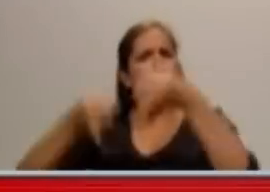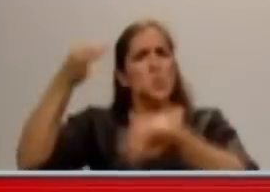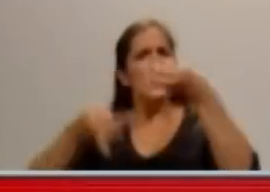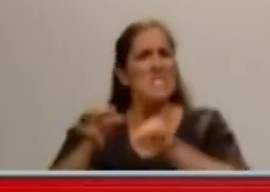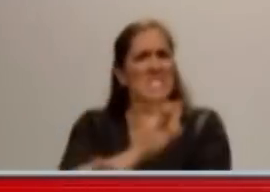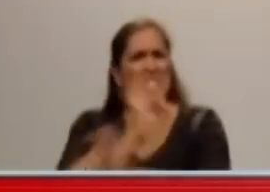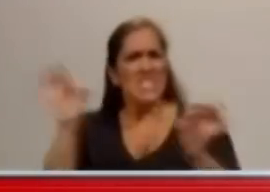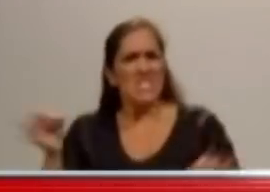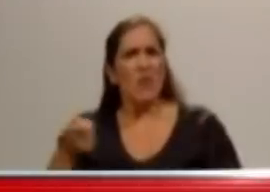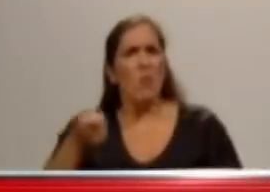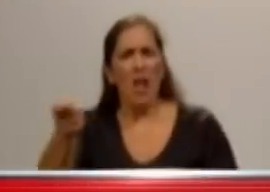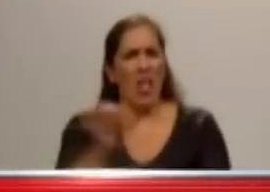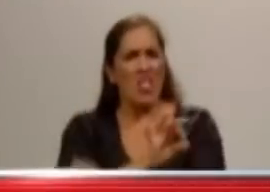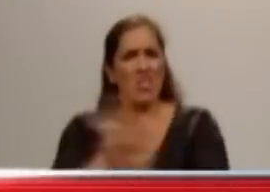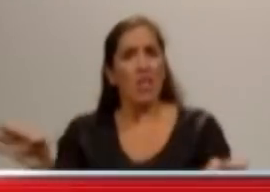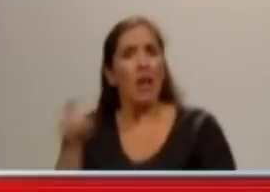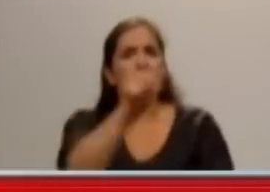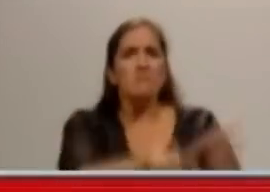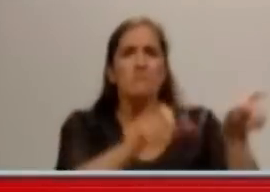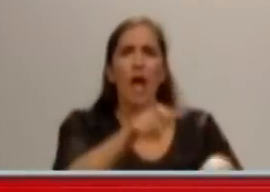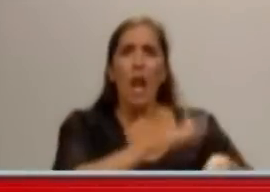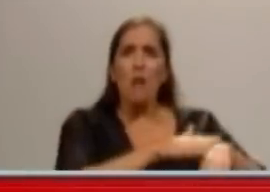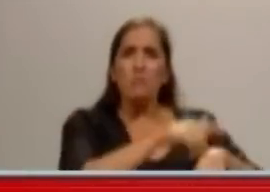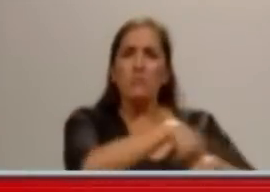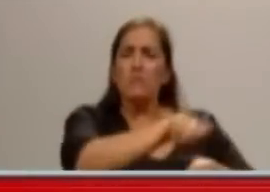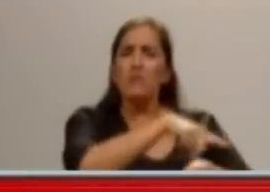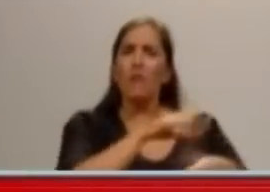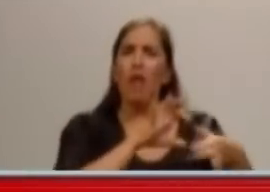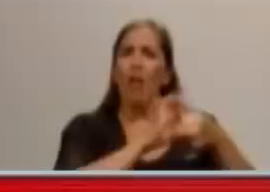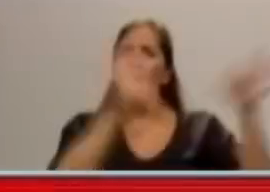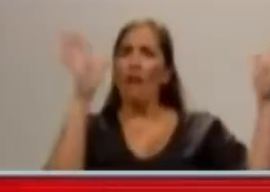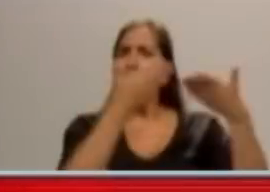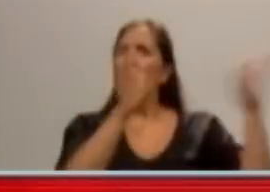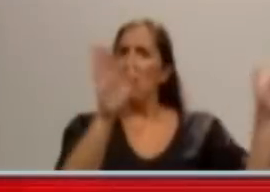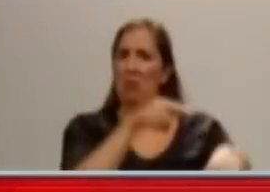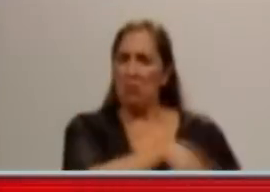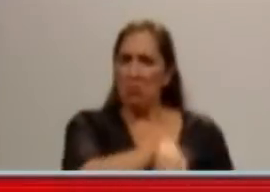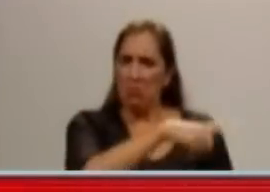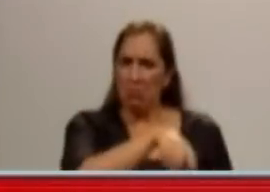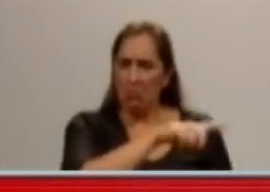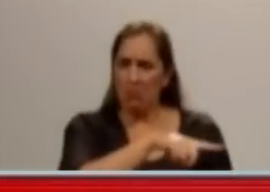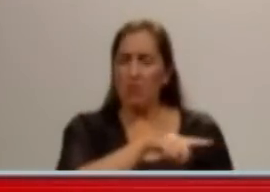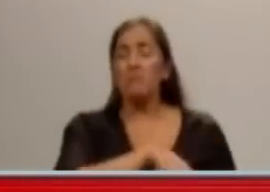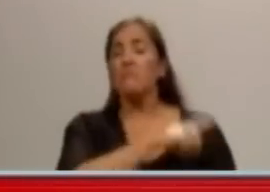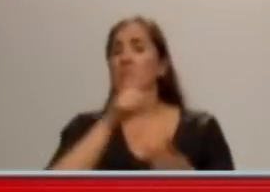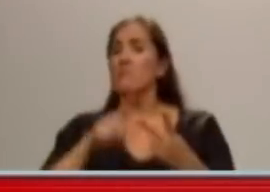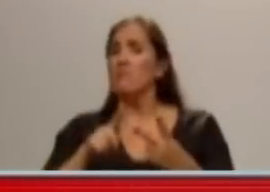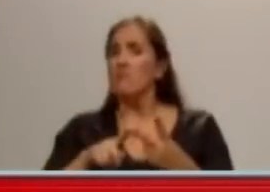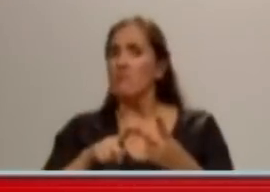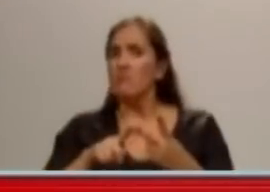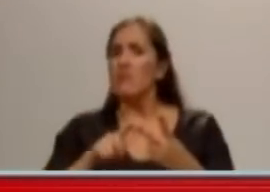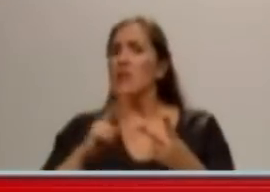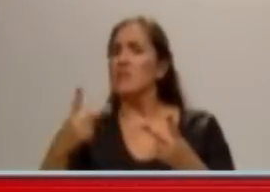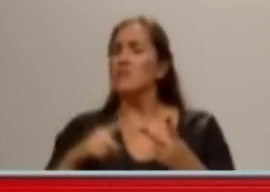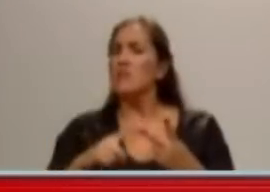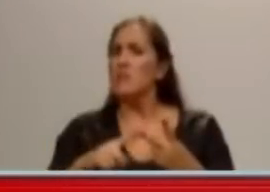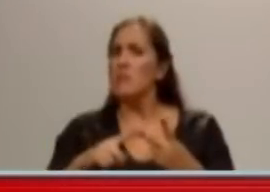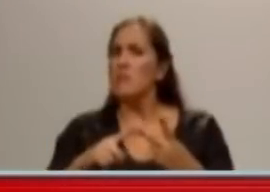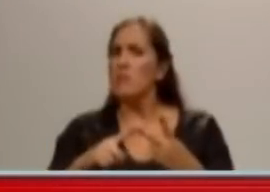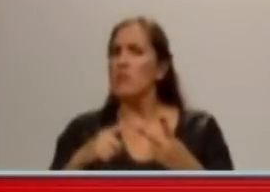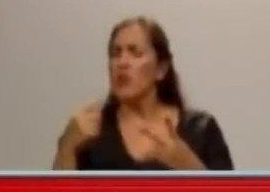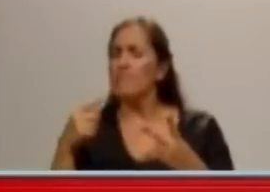marca claramente la culpa de todo es la justicia, con todas las cosas que tiene